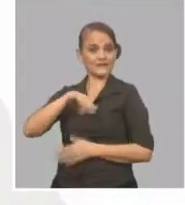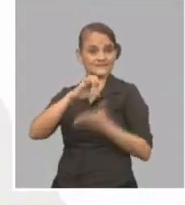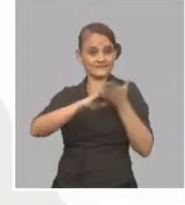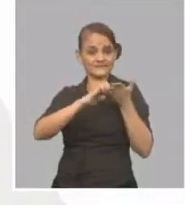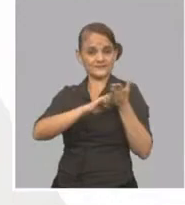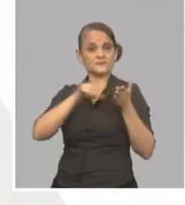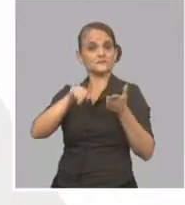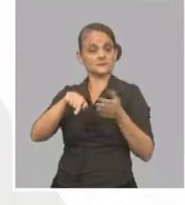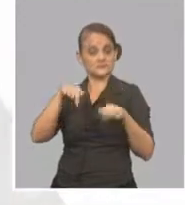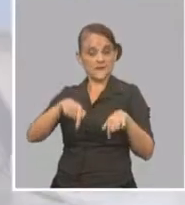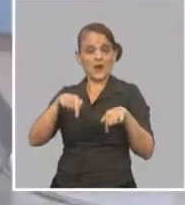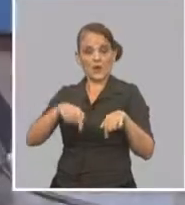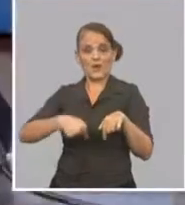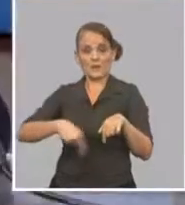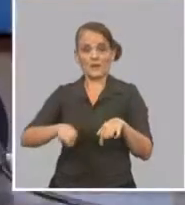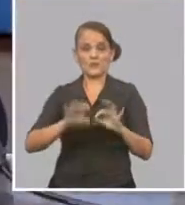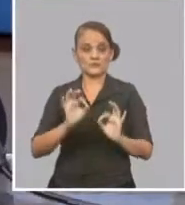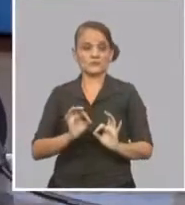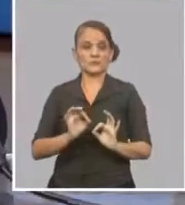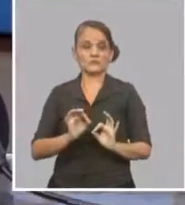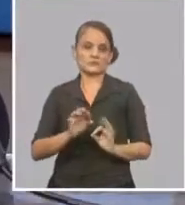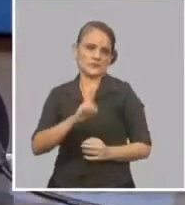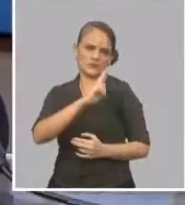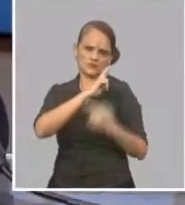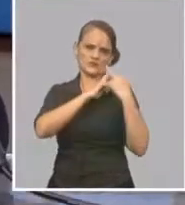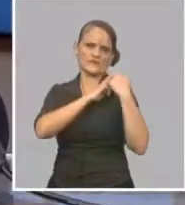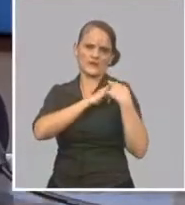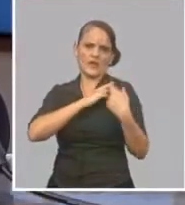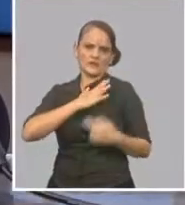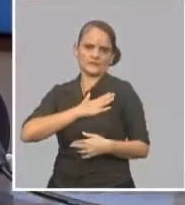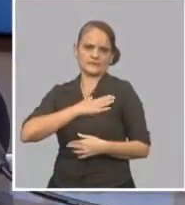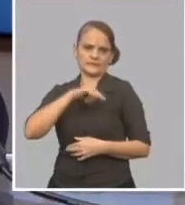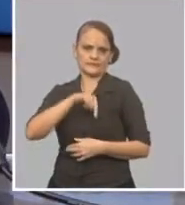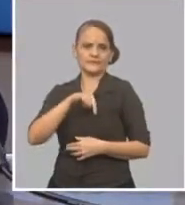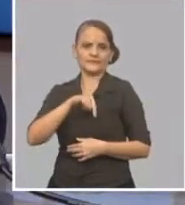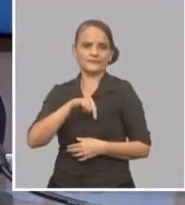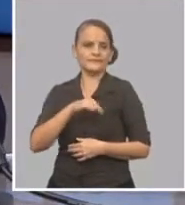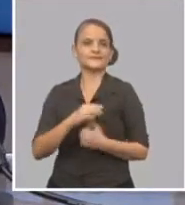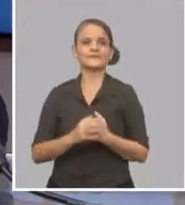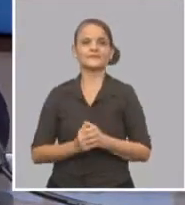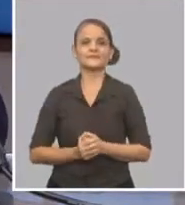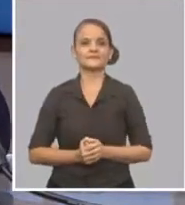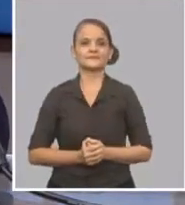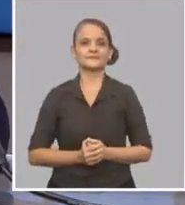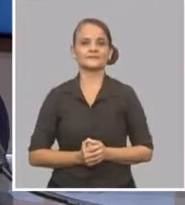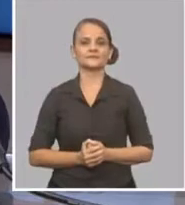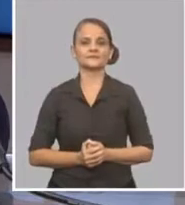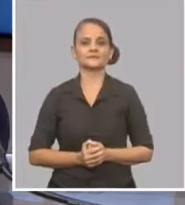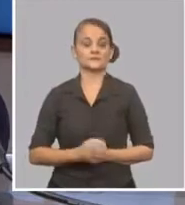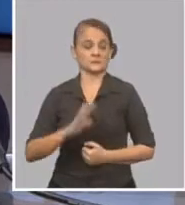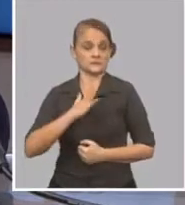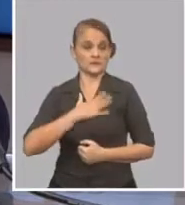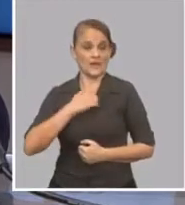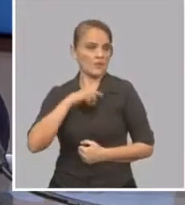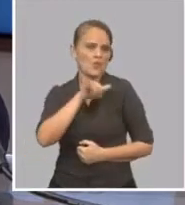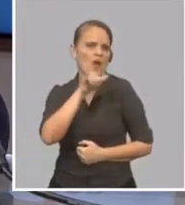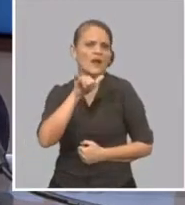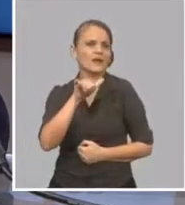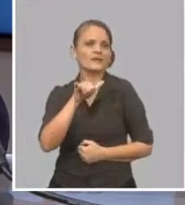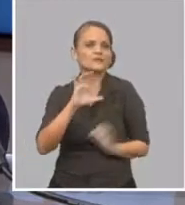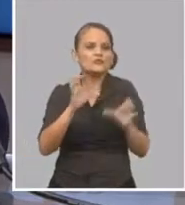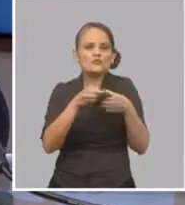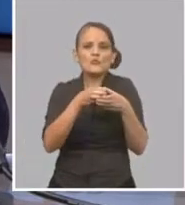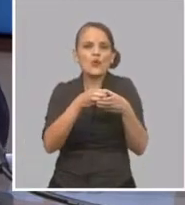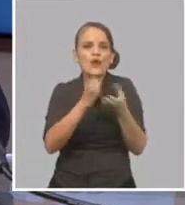es nuestra responsabilidad, sobre todo de las delegaciones en todos los territorios, porque tenemos un sistema de escuelas ramales,